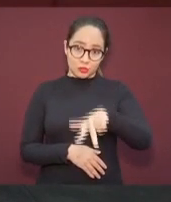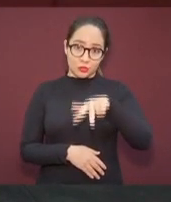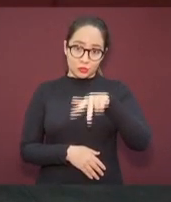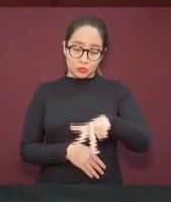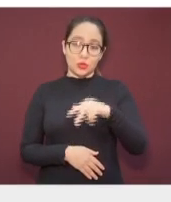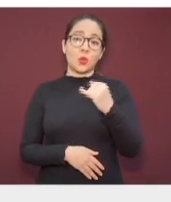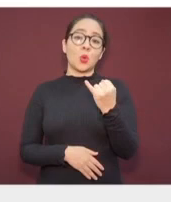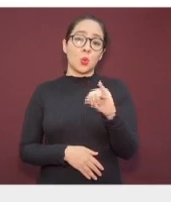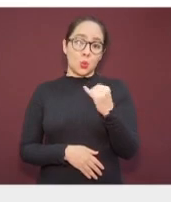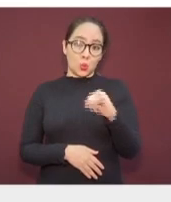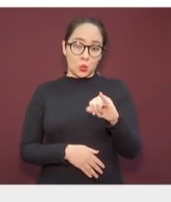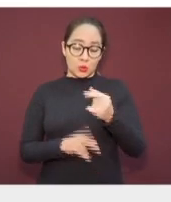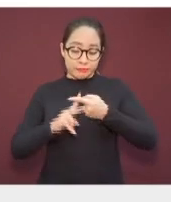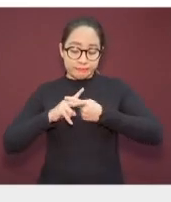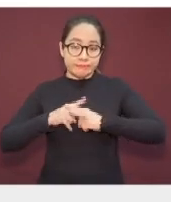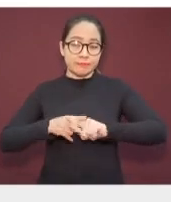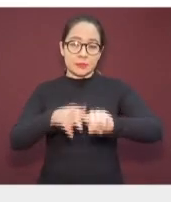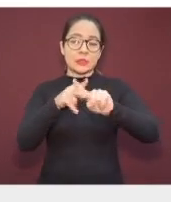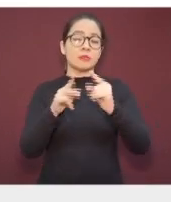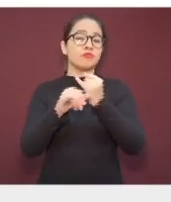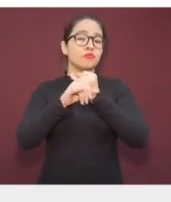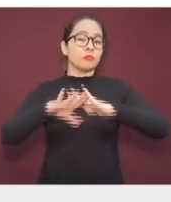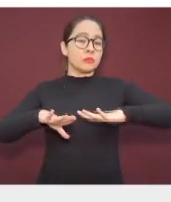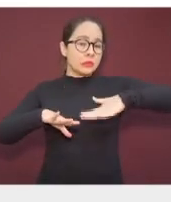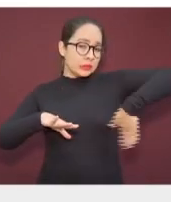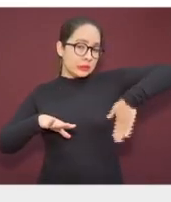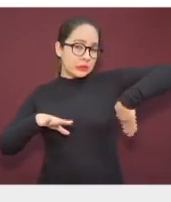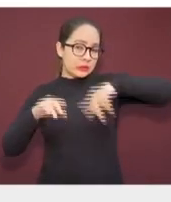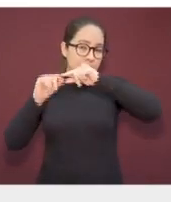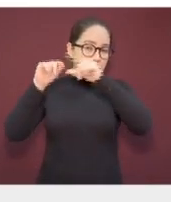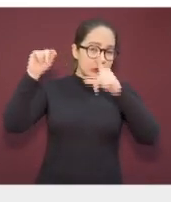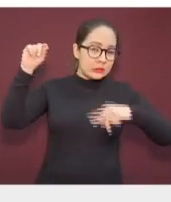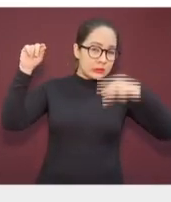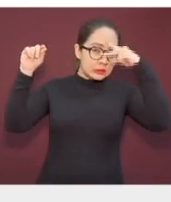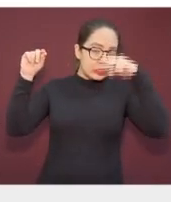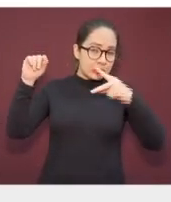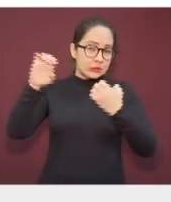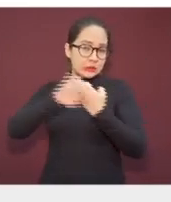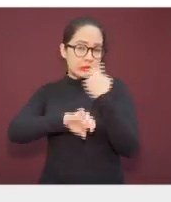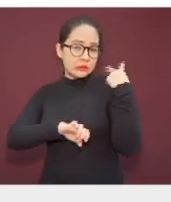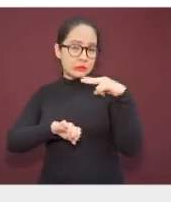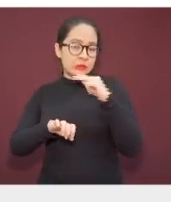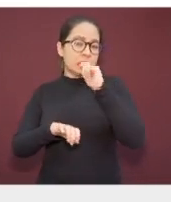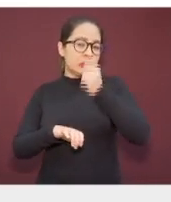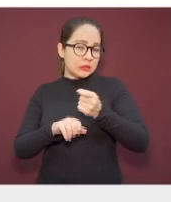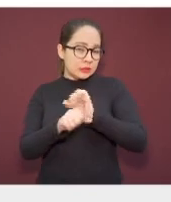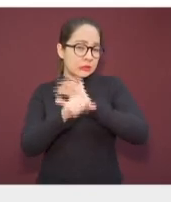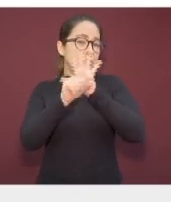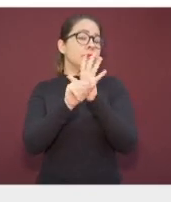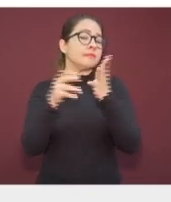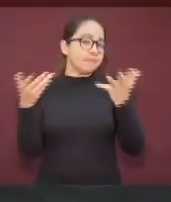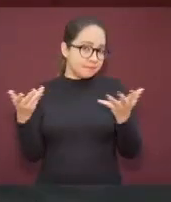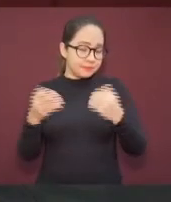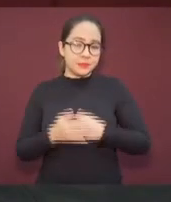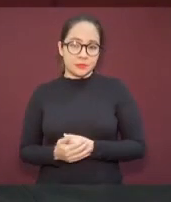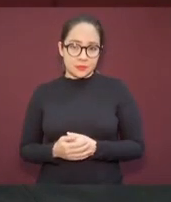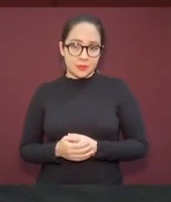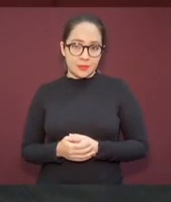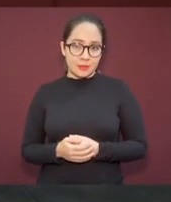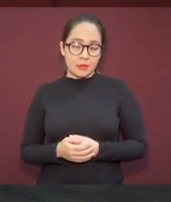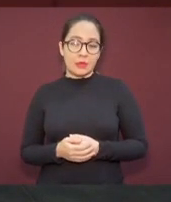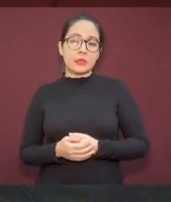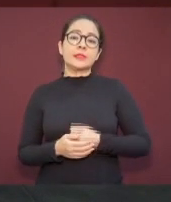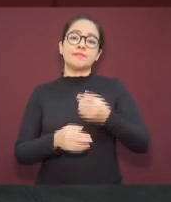la actualización al día de hoy del panorama nacional y estatal sobre el coronavirus. Me acompañan como cada día